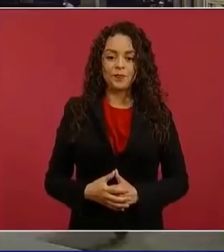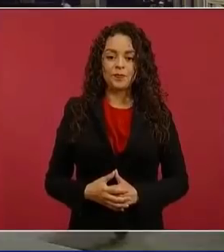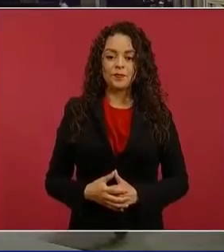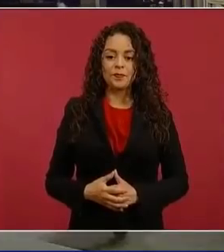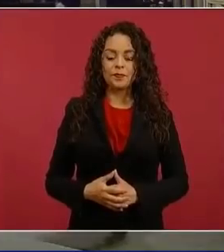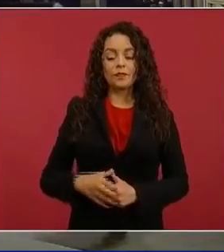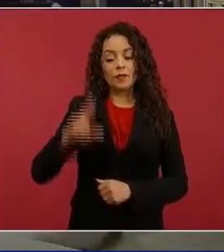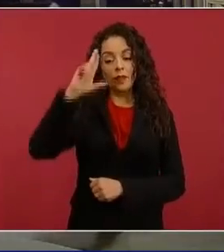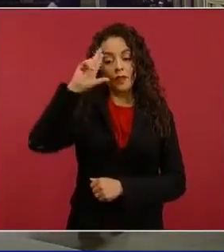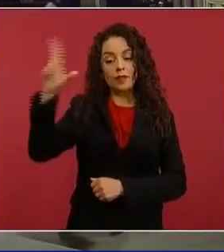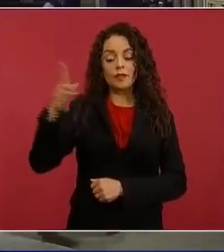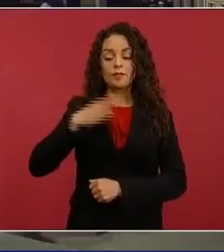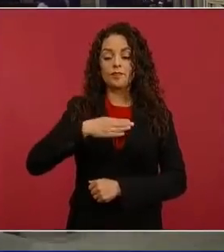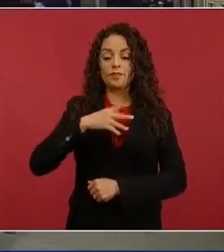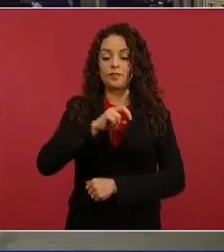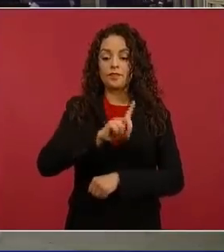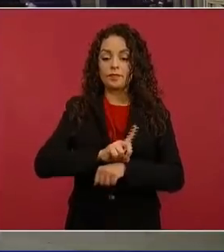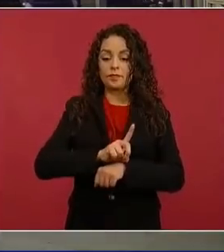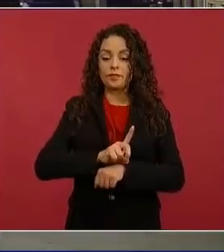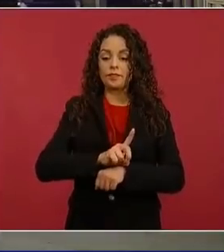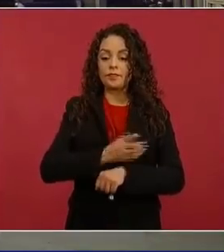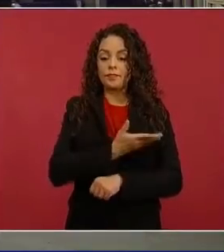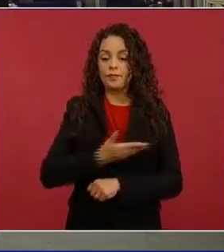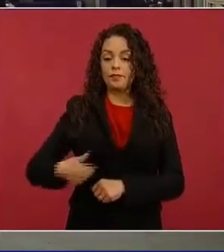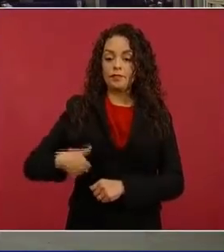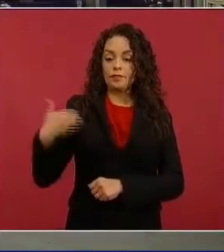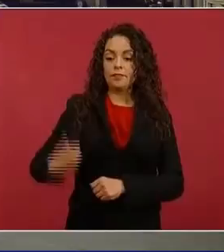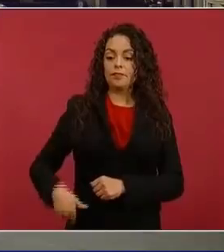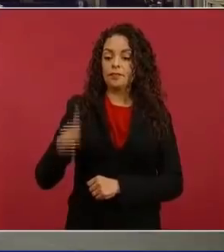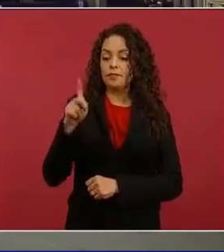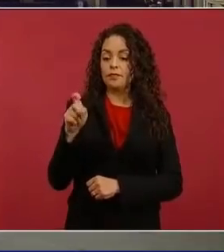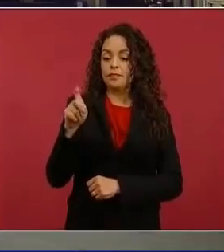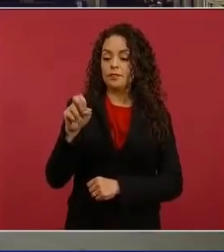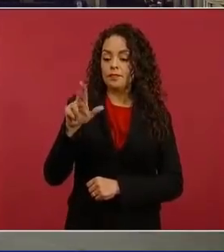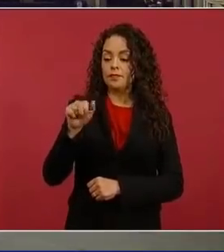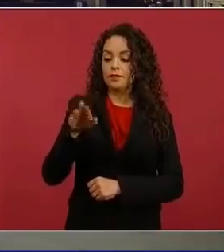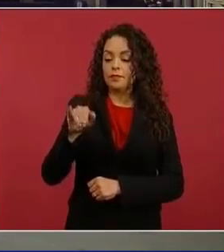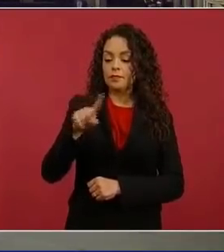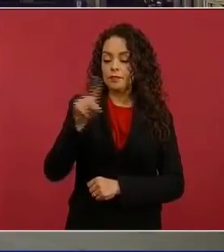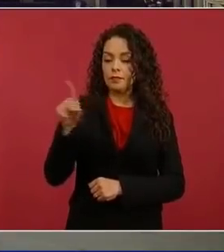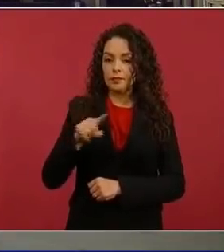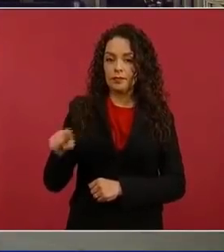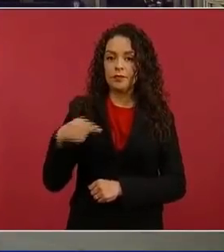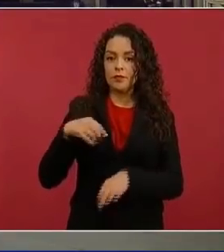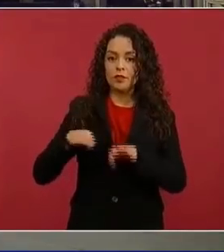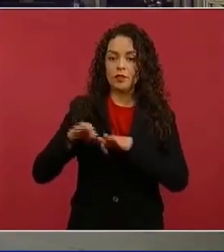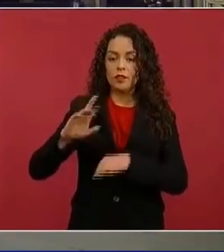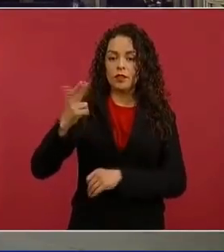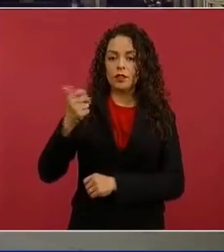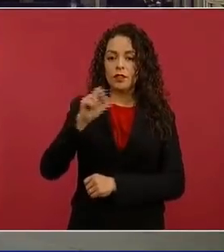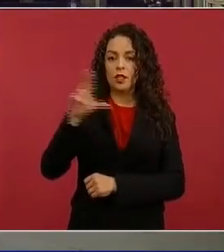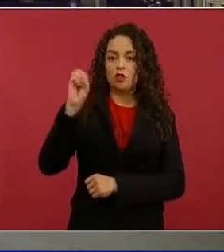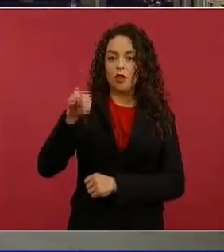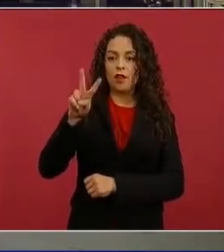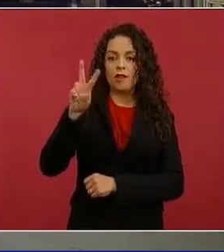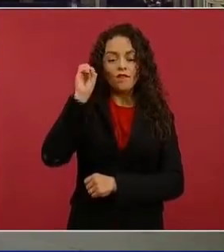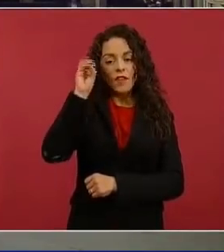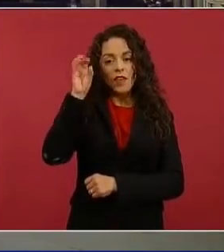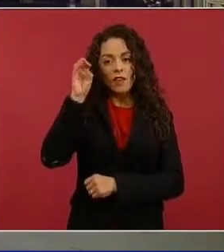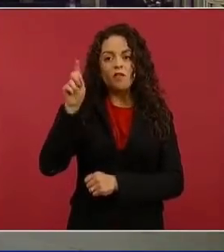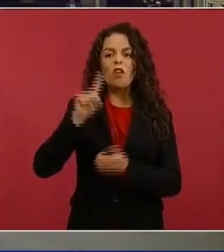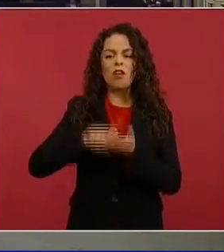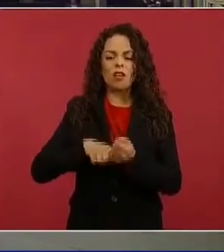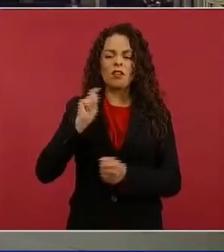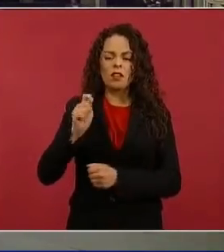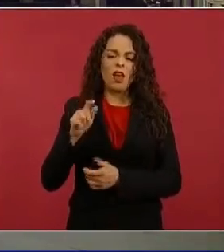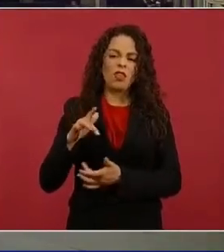Hola, muy buenos días, señor presidente. Pepe Ramírez, del Charro en Vivo, un canal en medios digitales. Presidente,